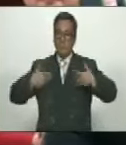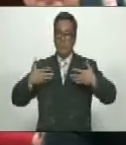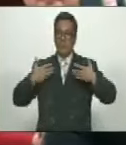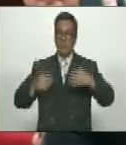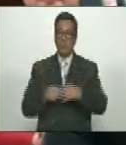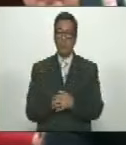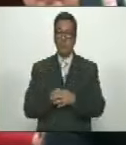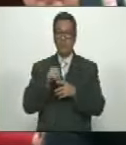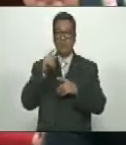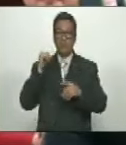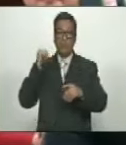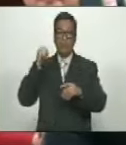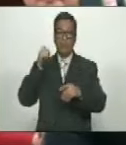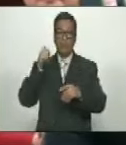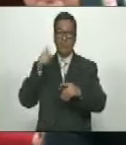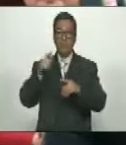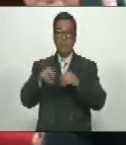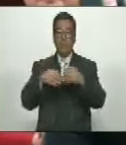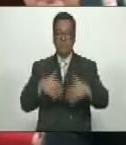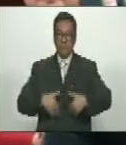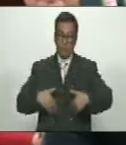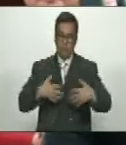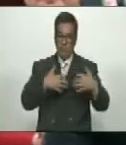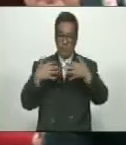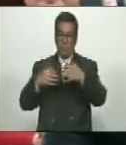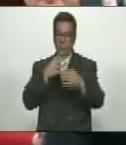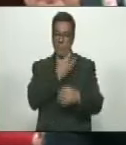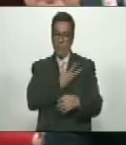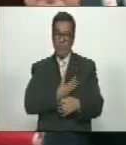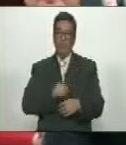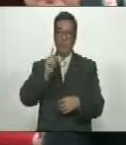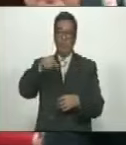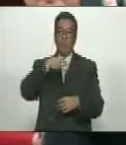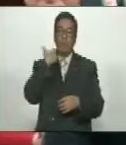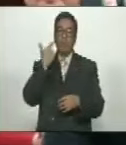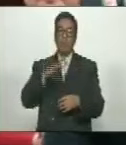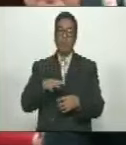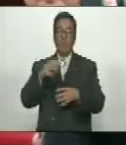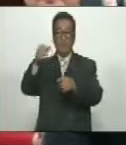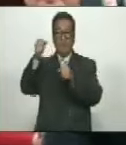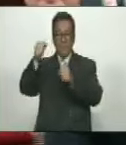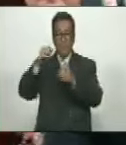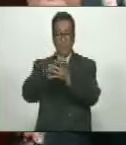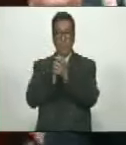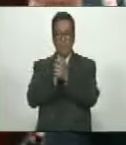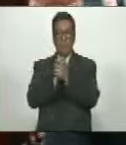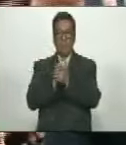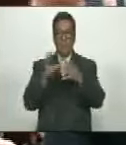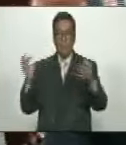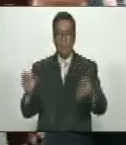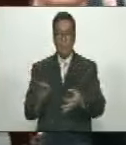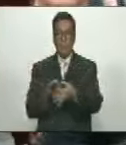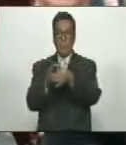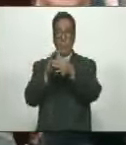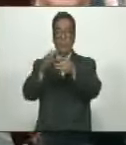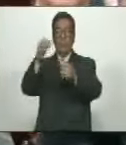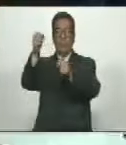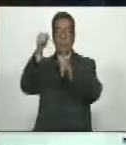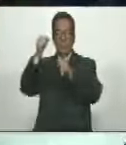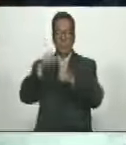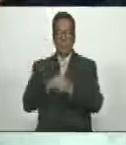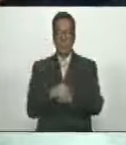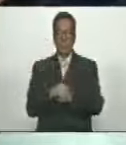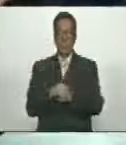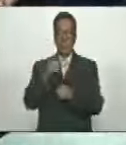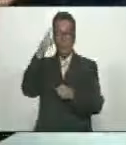En tremenda lucha contra la tristeza y la muerte Venceremos, camaradas Unidos, venceremos